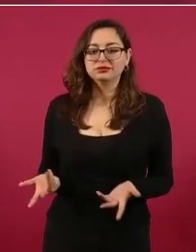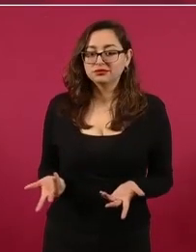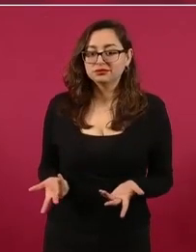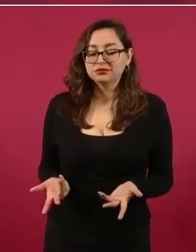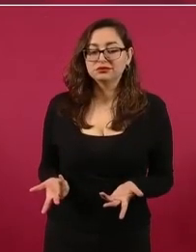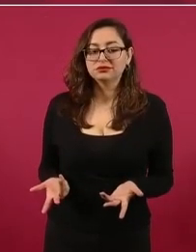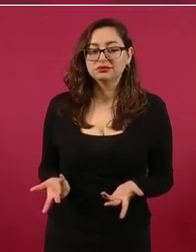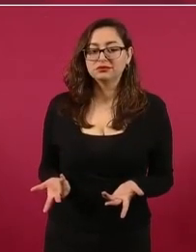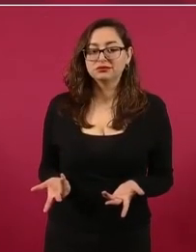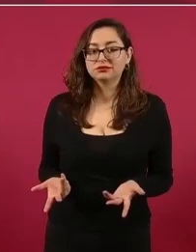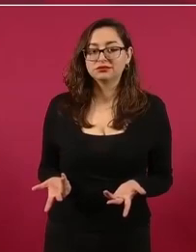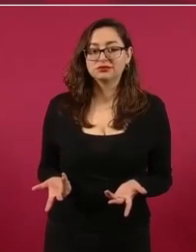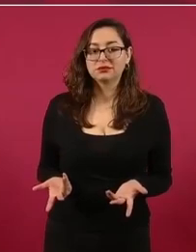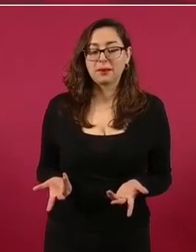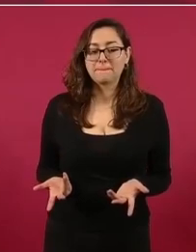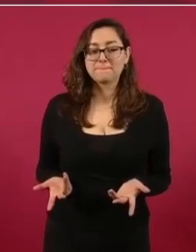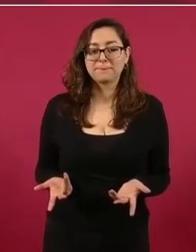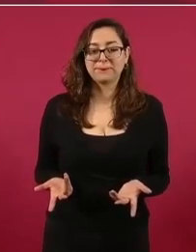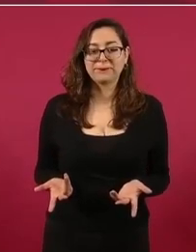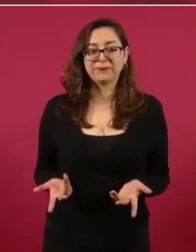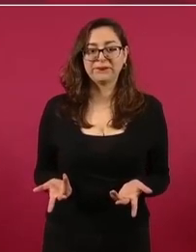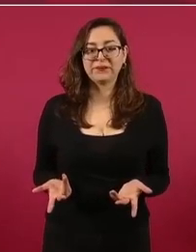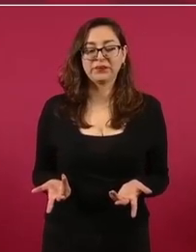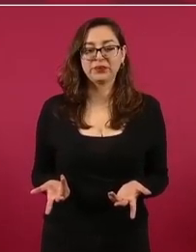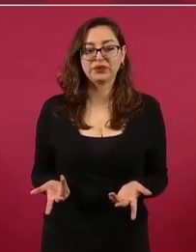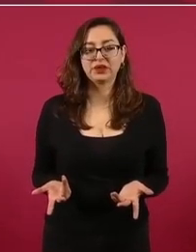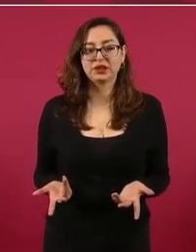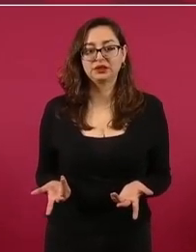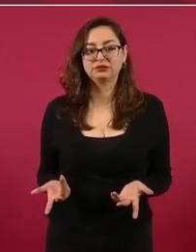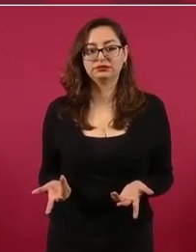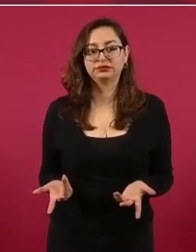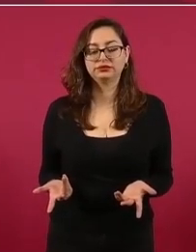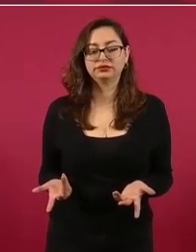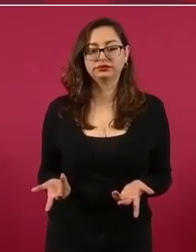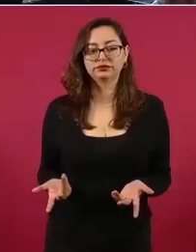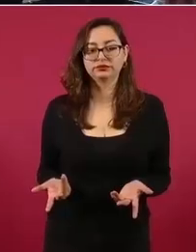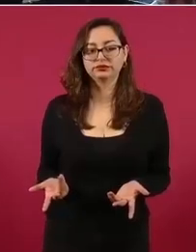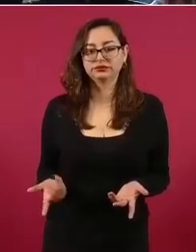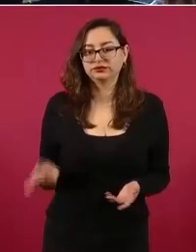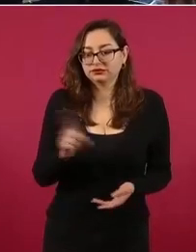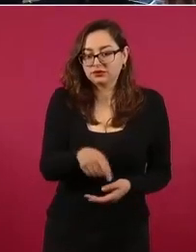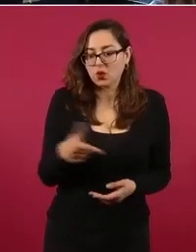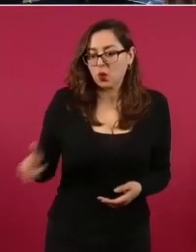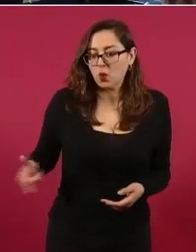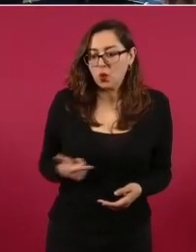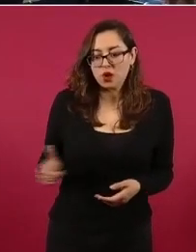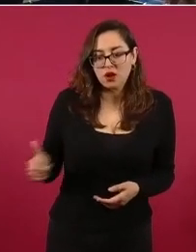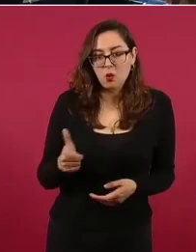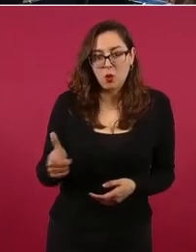Y en el caso de Guanajuato,